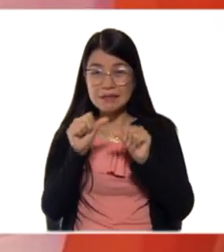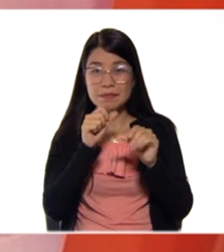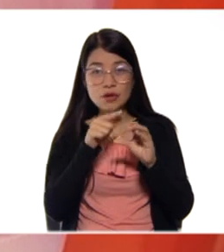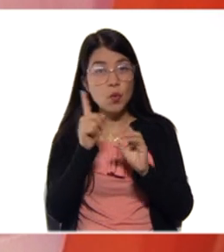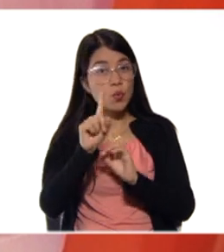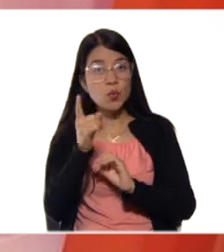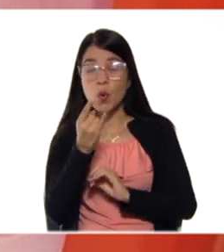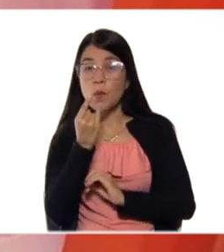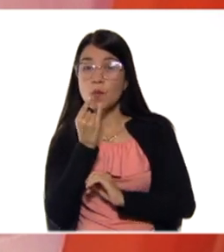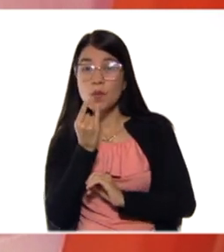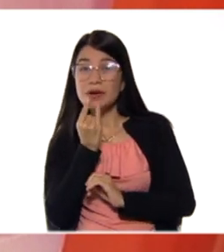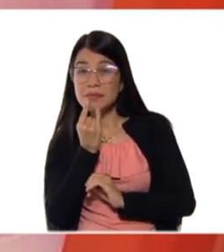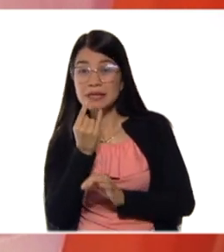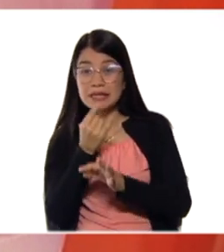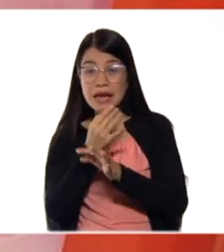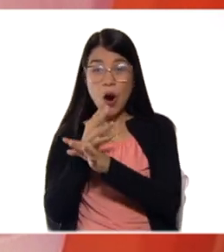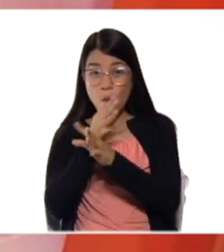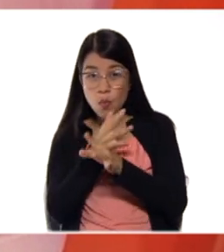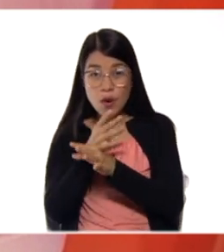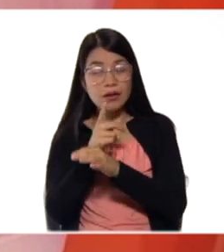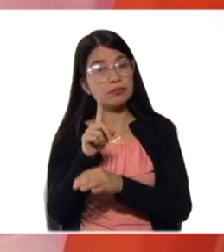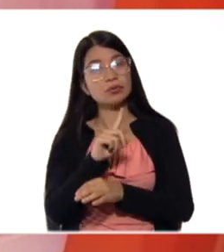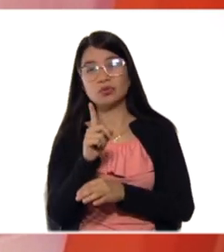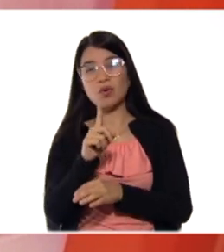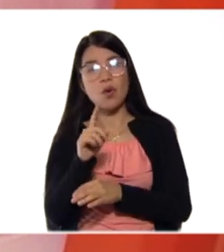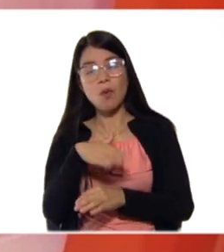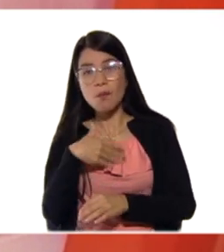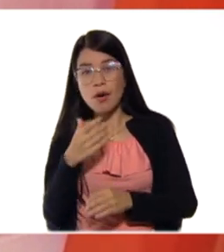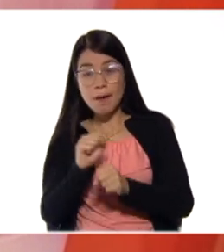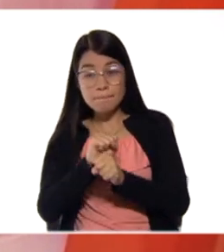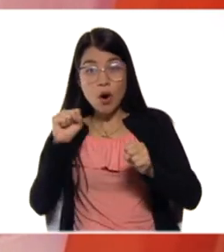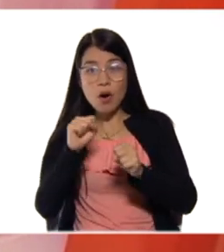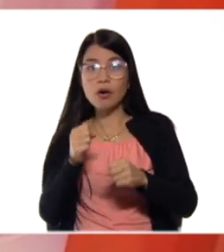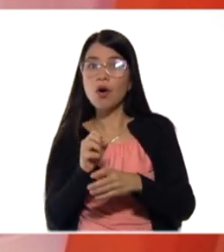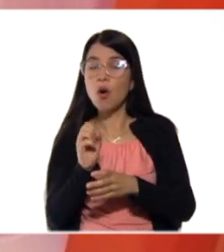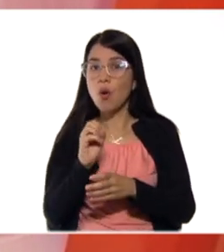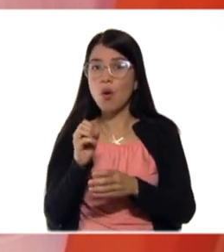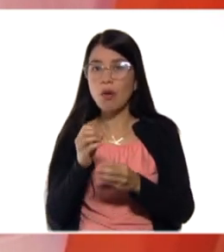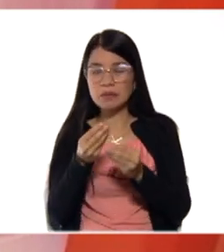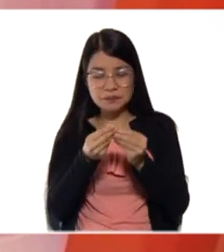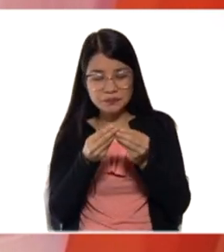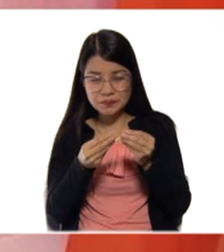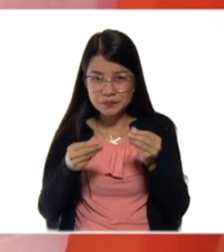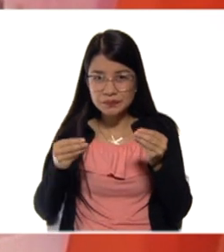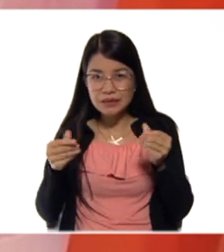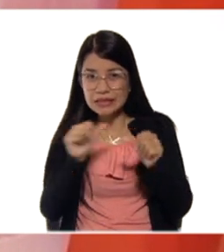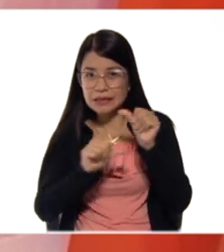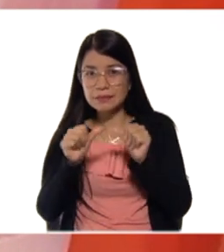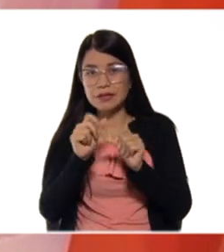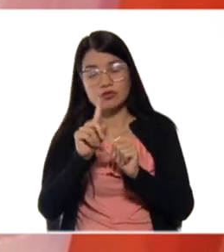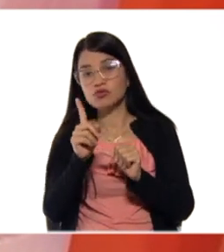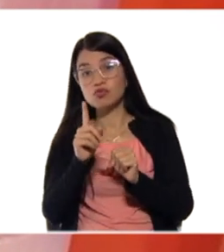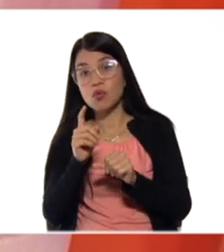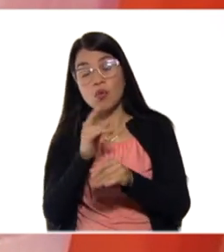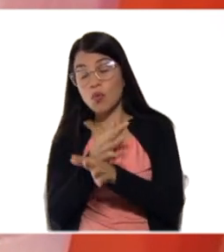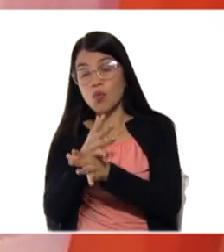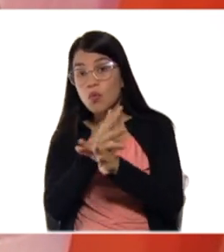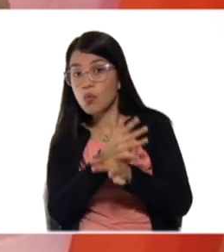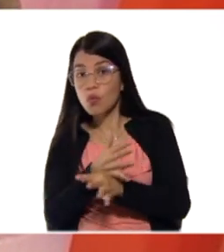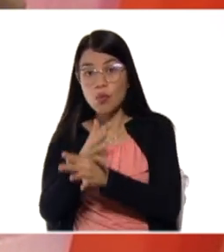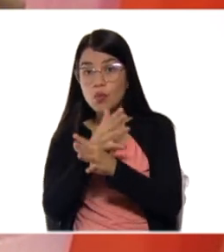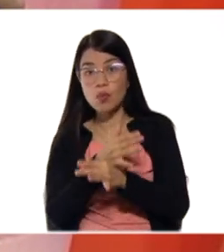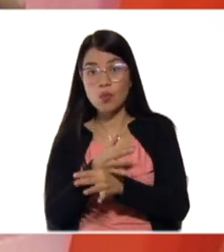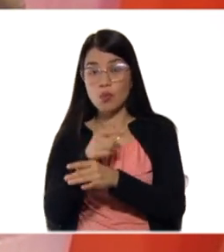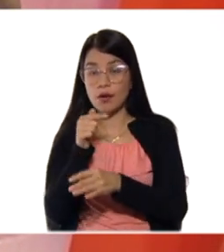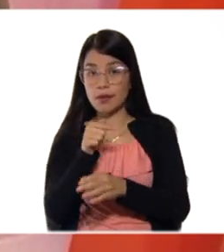reacciones, puede explotar. O sea, no debemos estar jugando con ellos. Y si están,